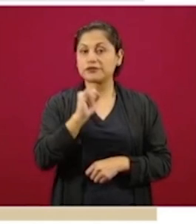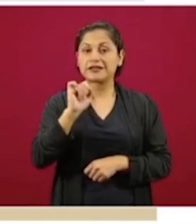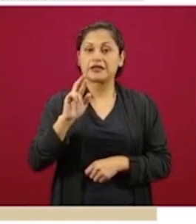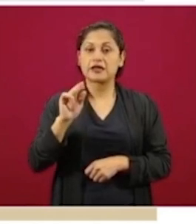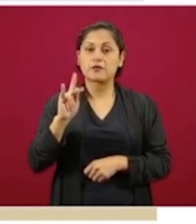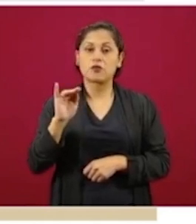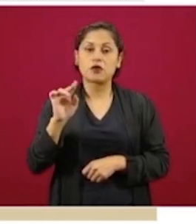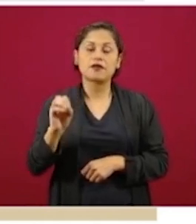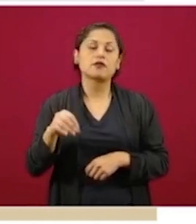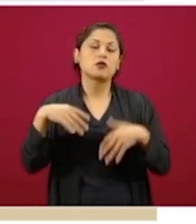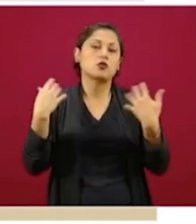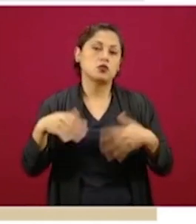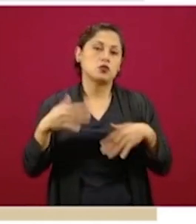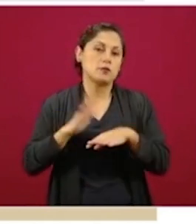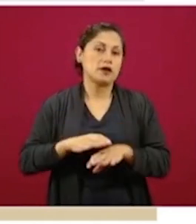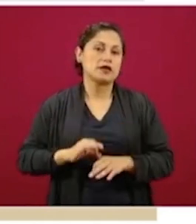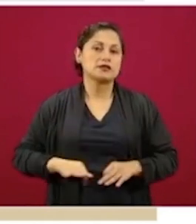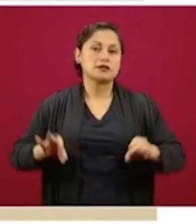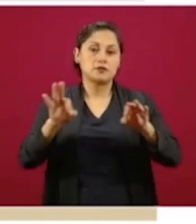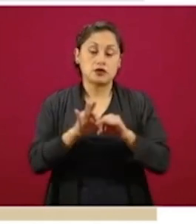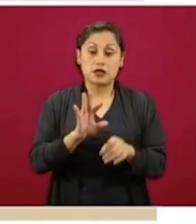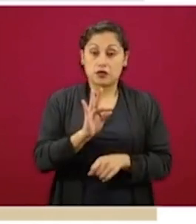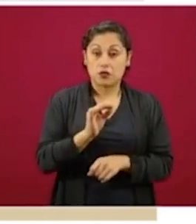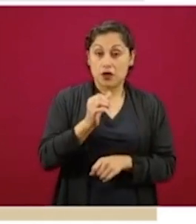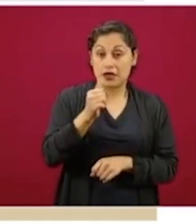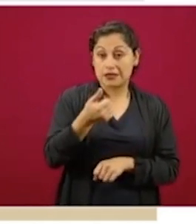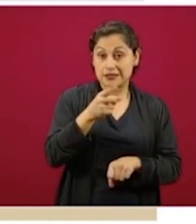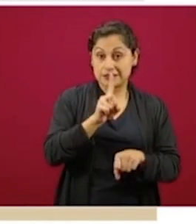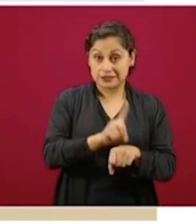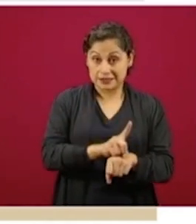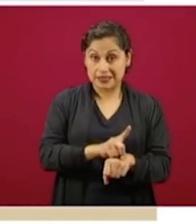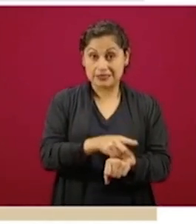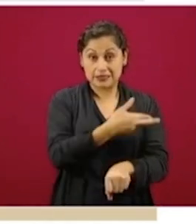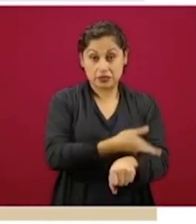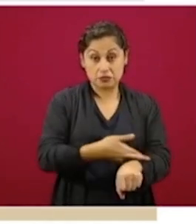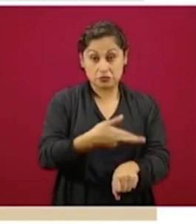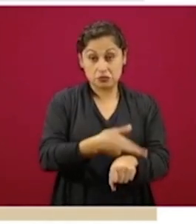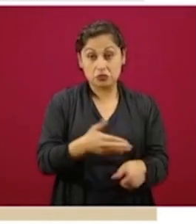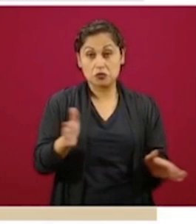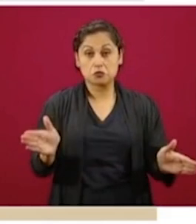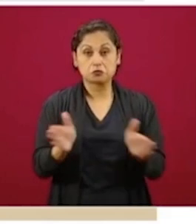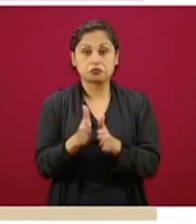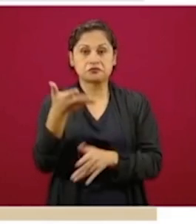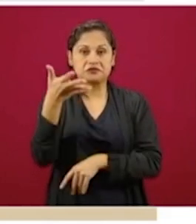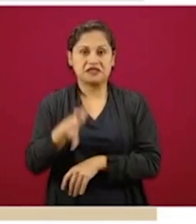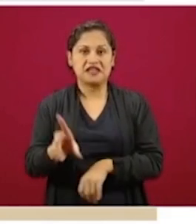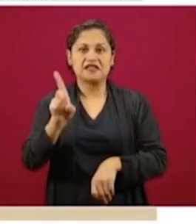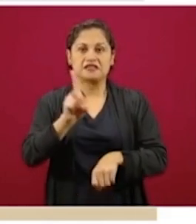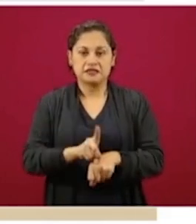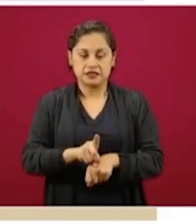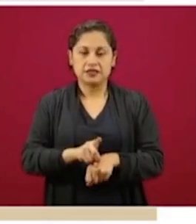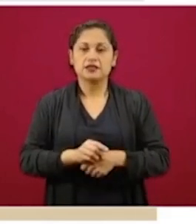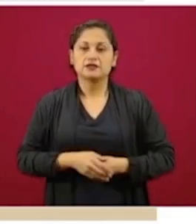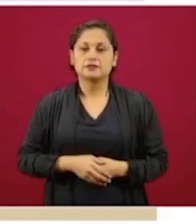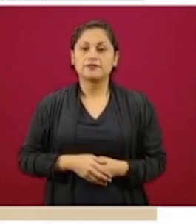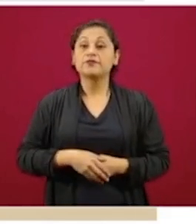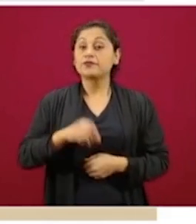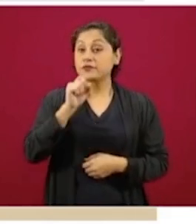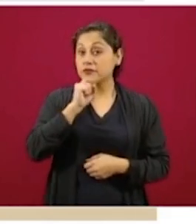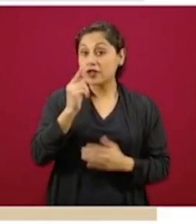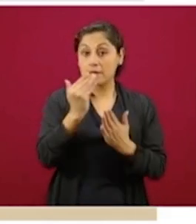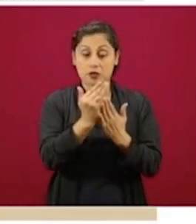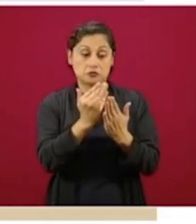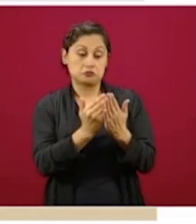En días de resolución pasaron de 46 días hábiles a solamente 10 y, por ejemplo, en requisitos que se le